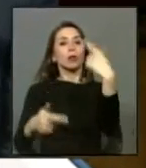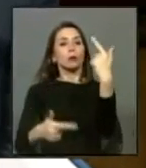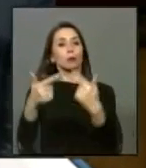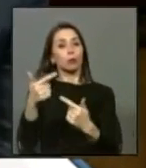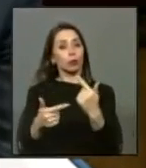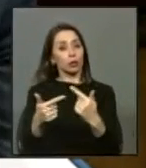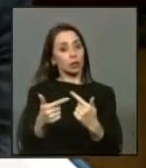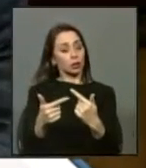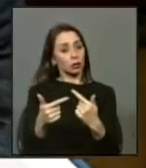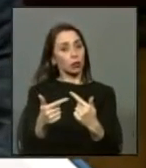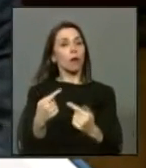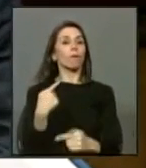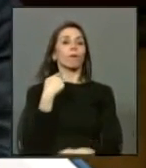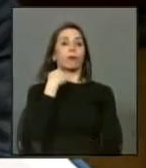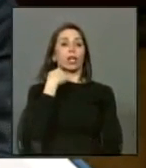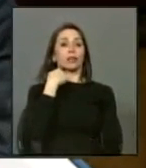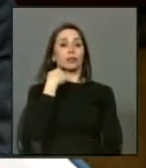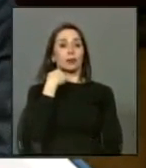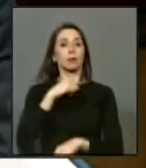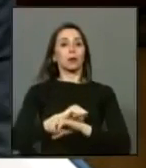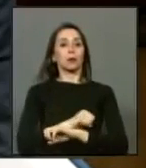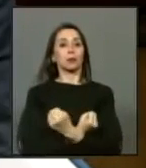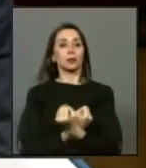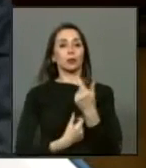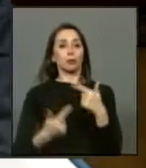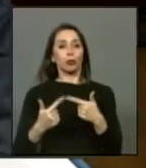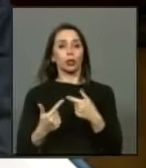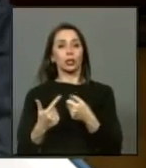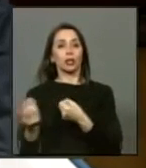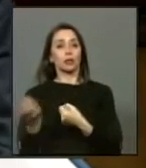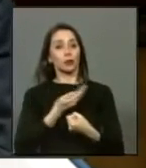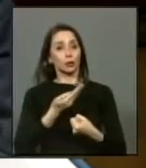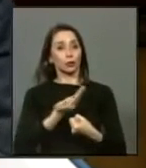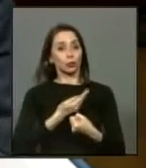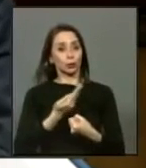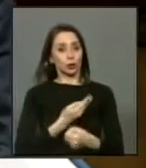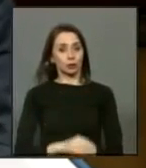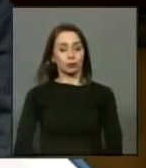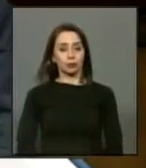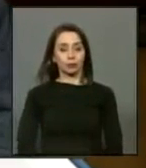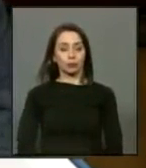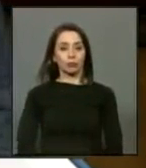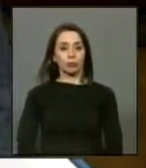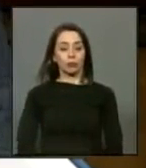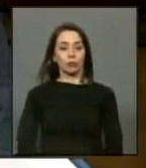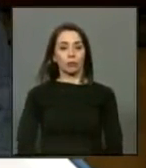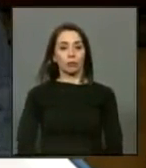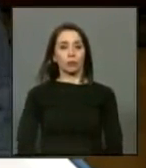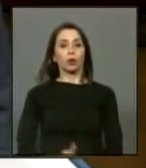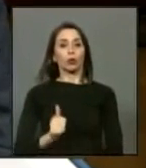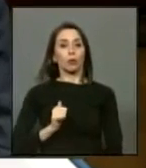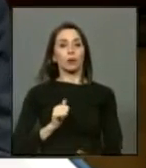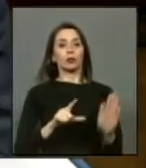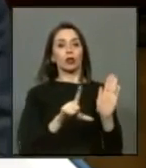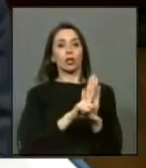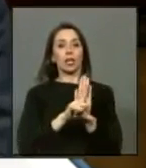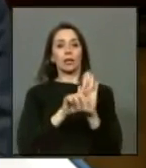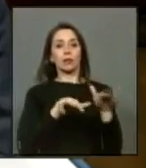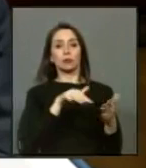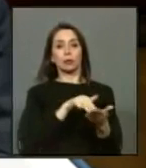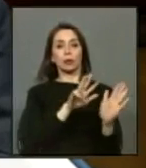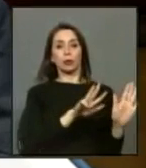y Víctimas de Prisión Política y Tortura conforme a las leyes 19